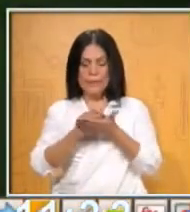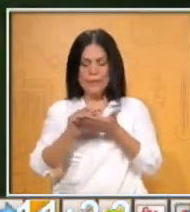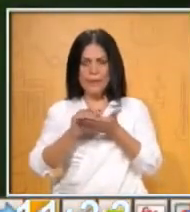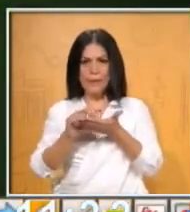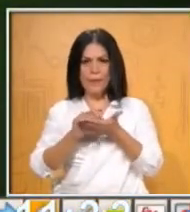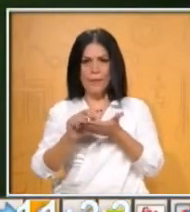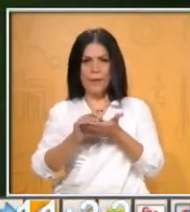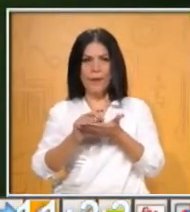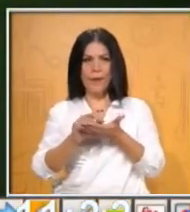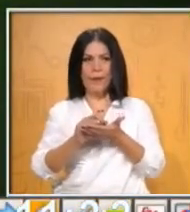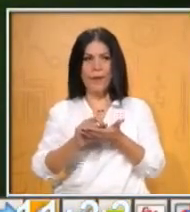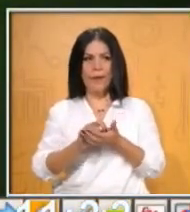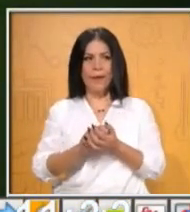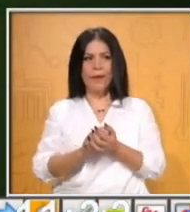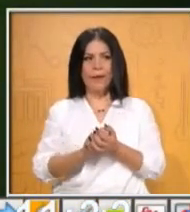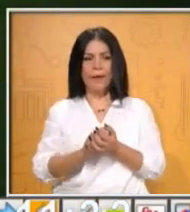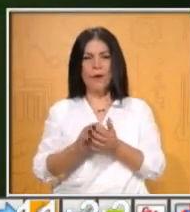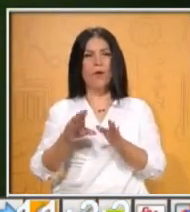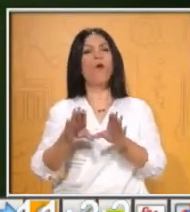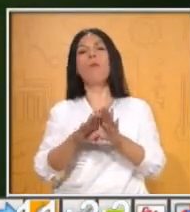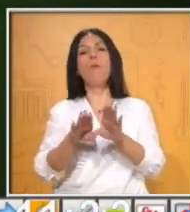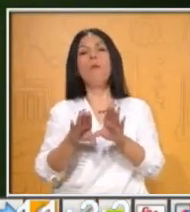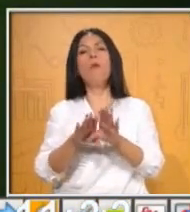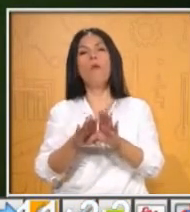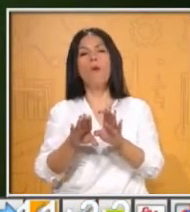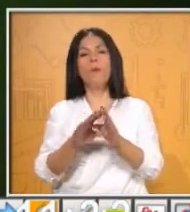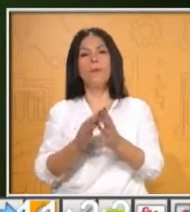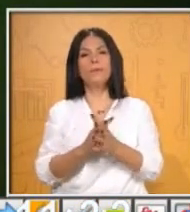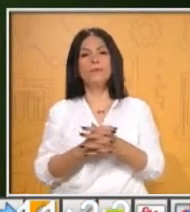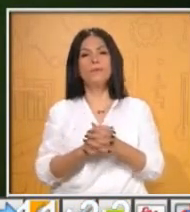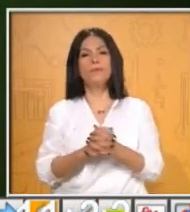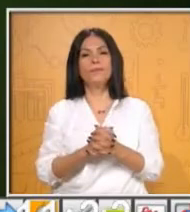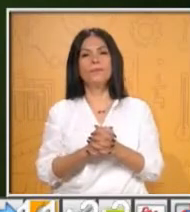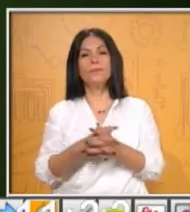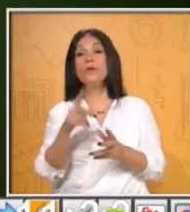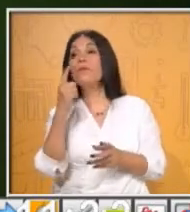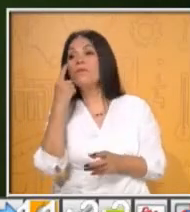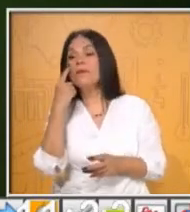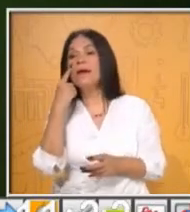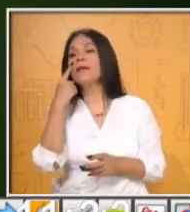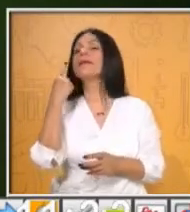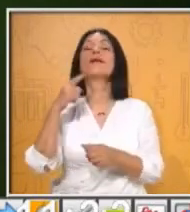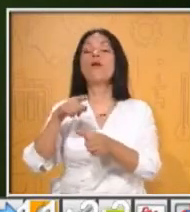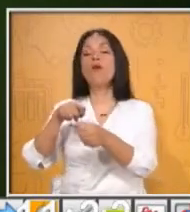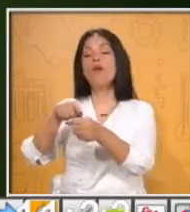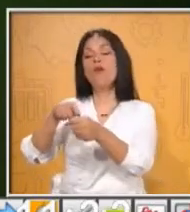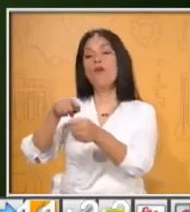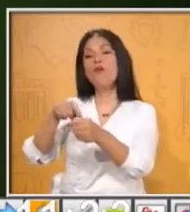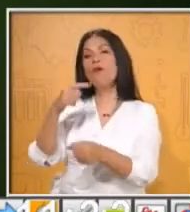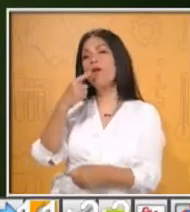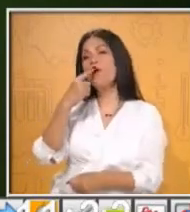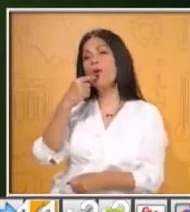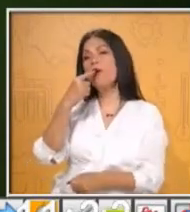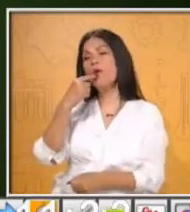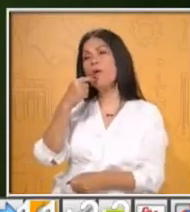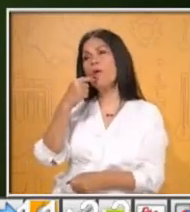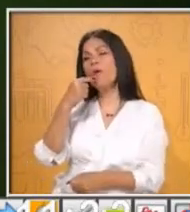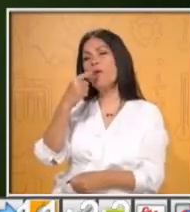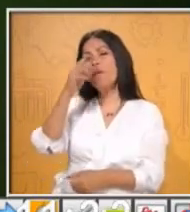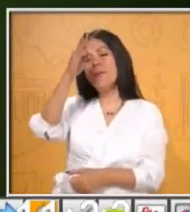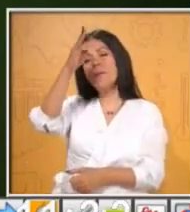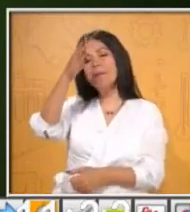des una idea de cómo se está dividiendo la figura. Si te fijas, con color rojo se señalaron los medios,